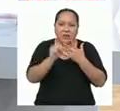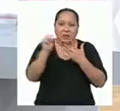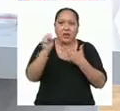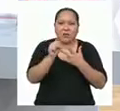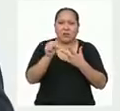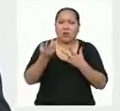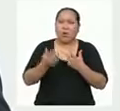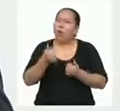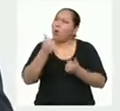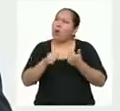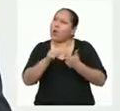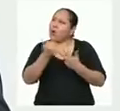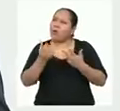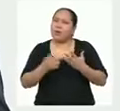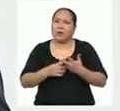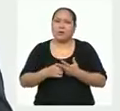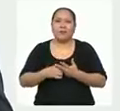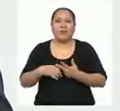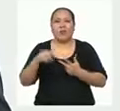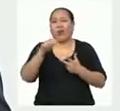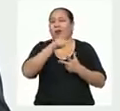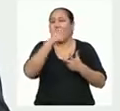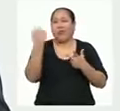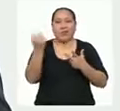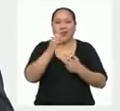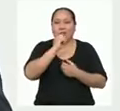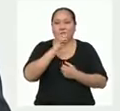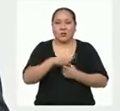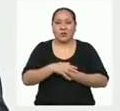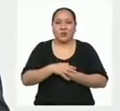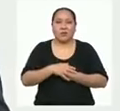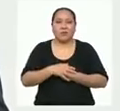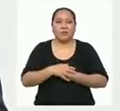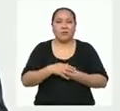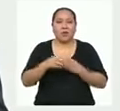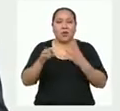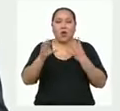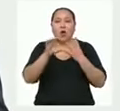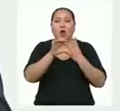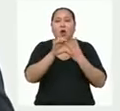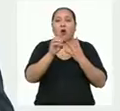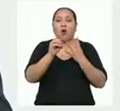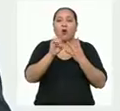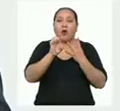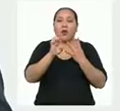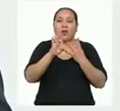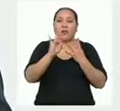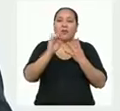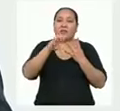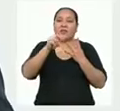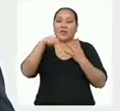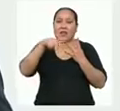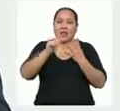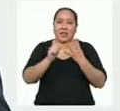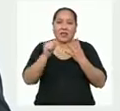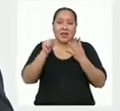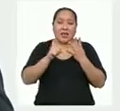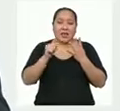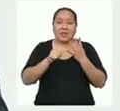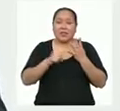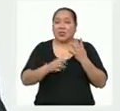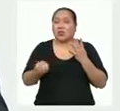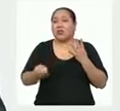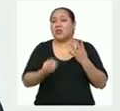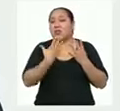a tomar en cuenta? Una que no hemos mencionado aún es el coeficiente de variación. Este concepto nos